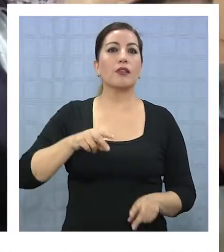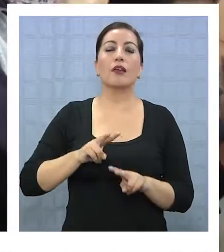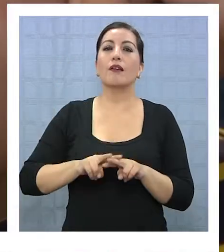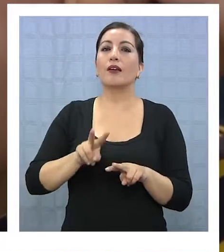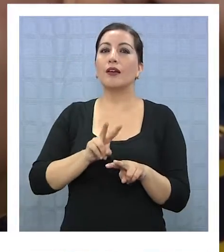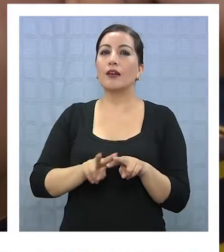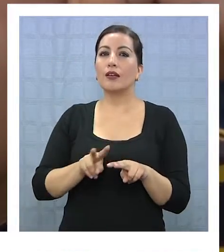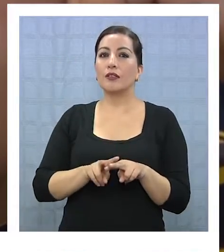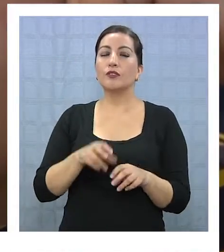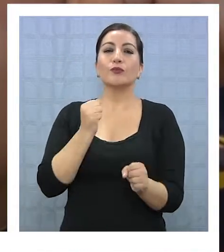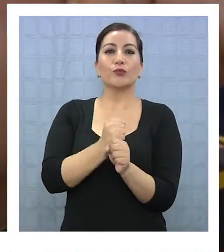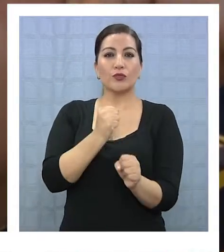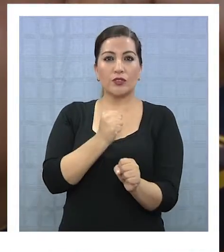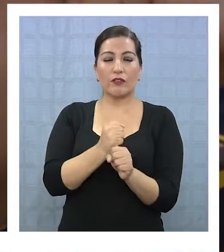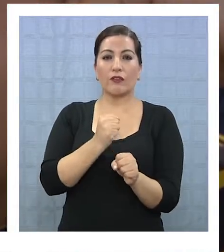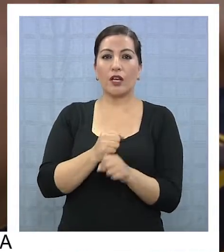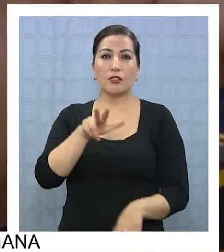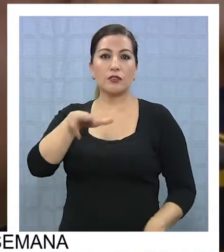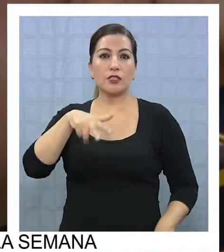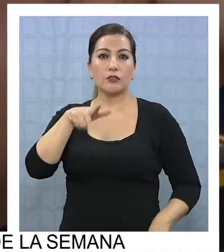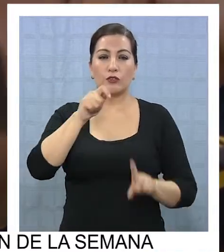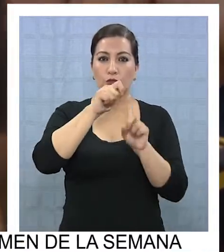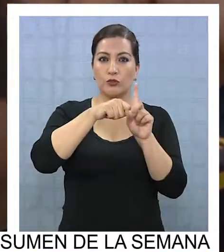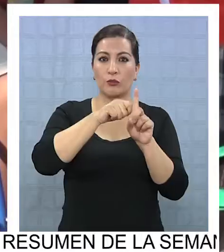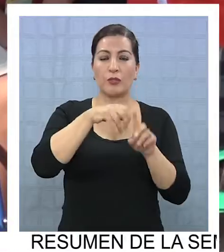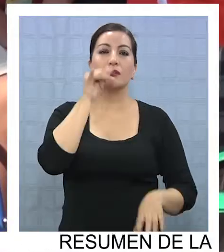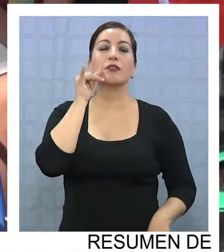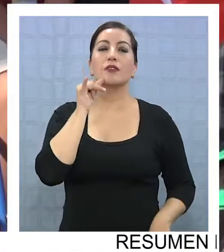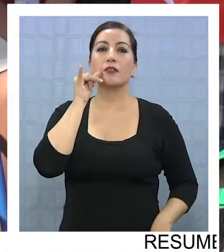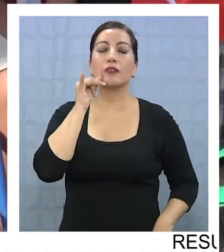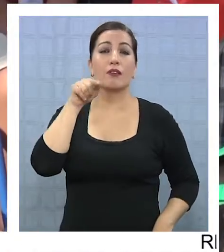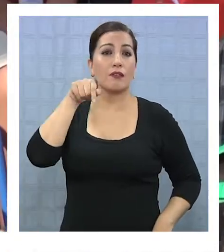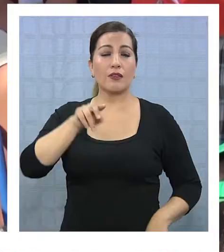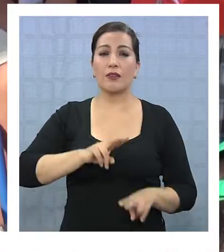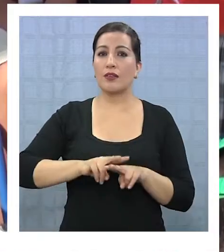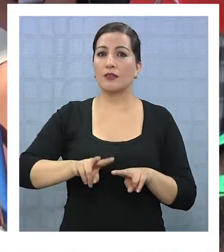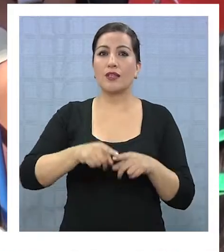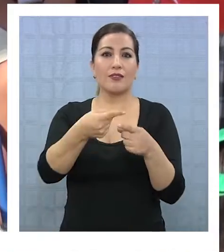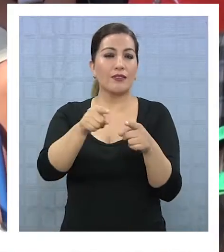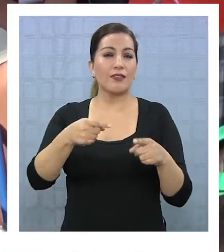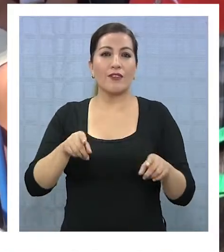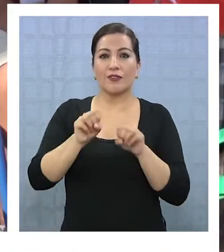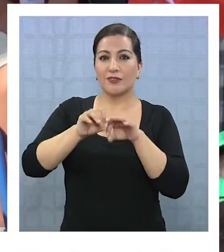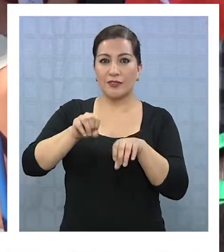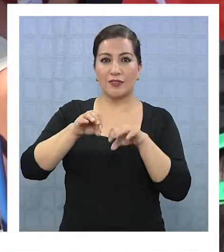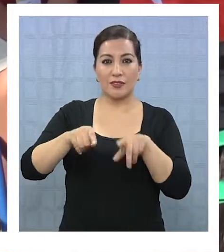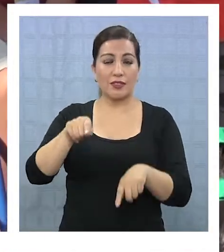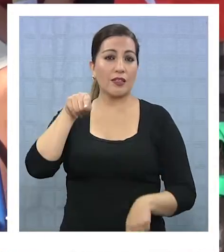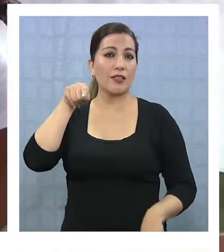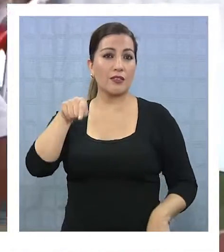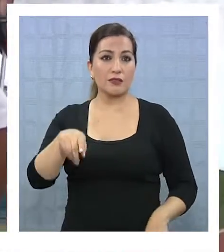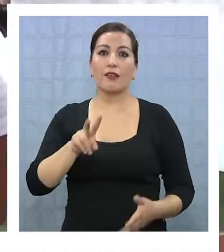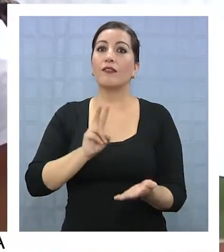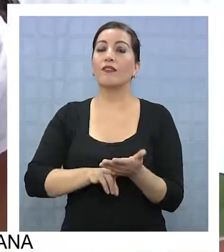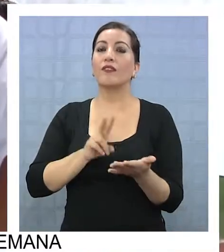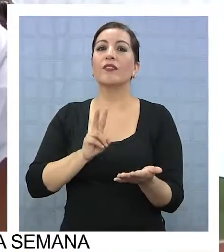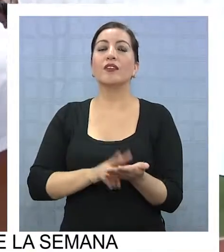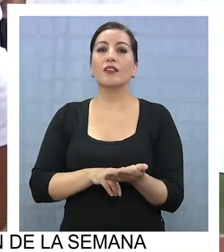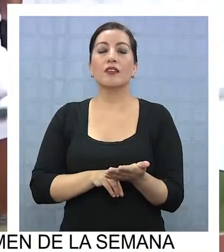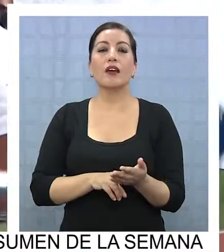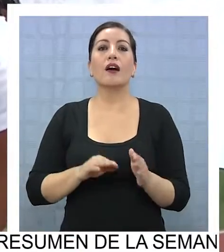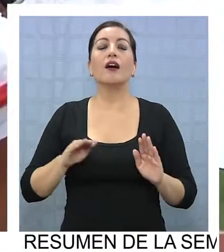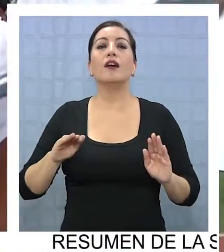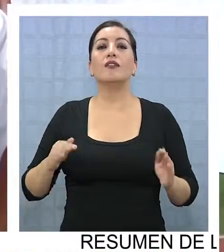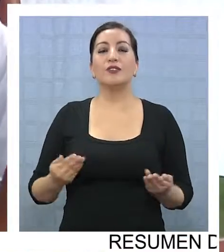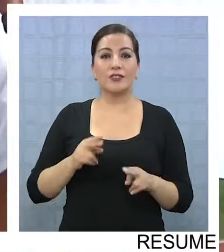contemplaba un trabajo de 18 meses en la región y que arrojó una serie de enseñanzas que, sin duda, deberán